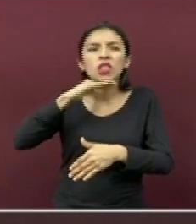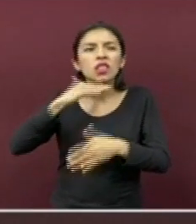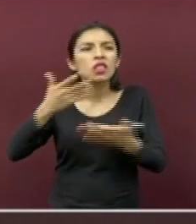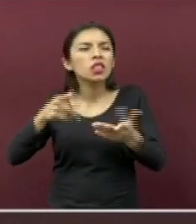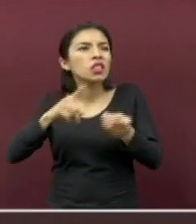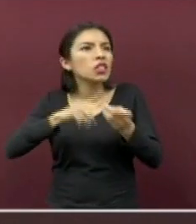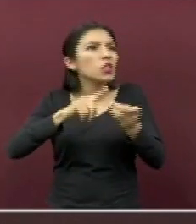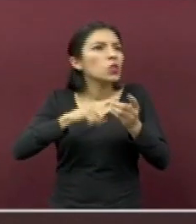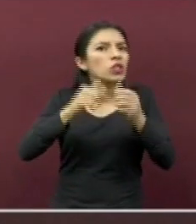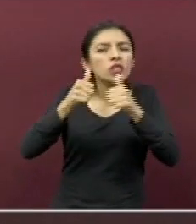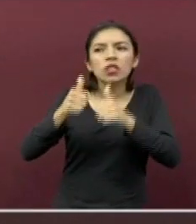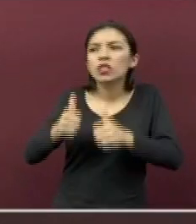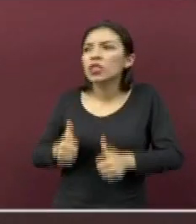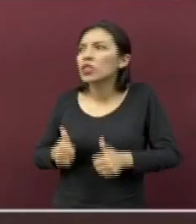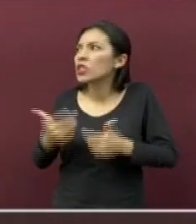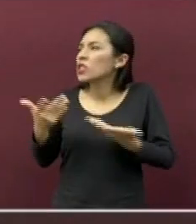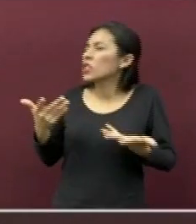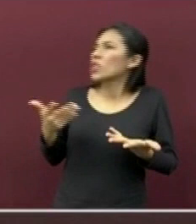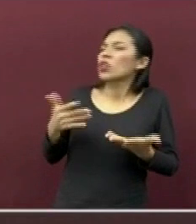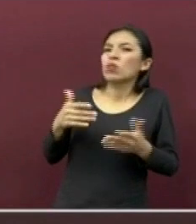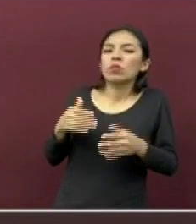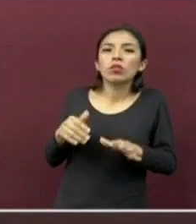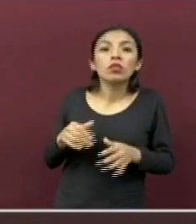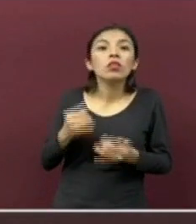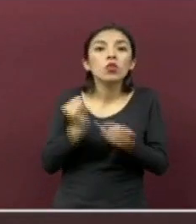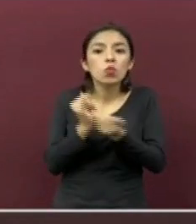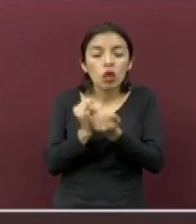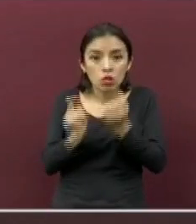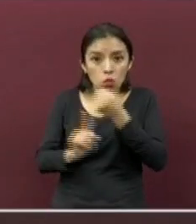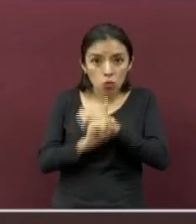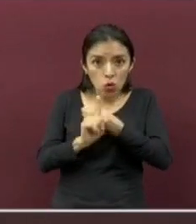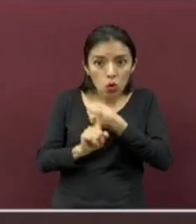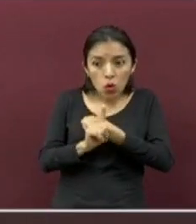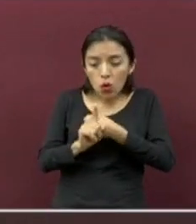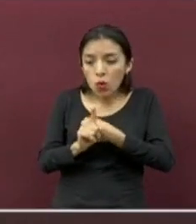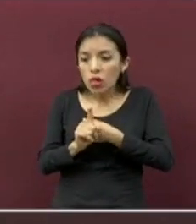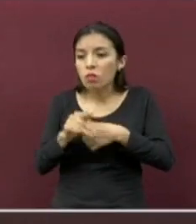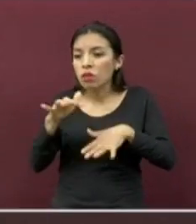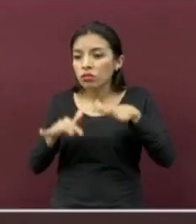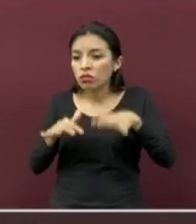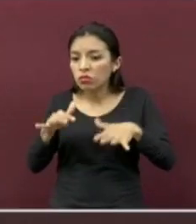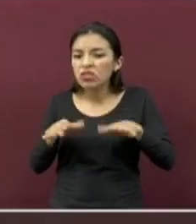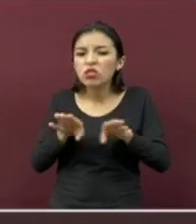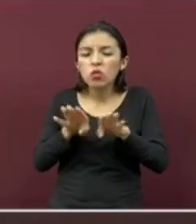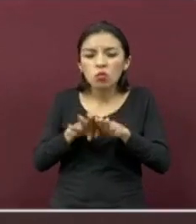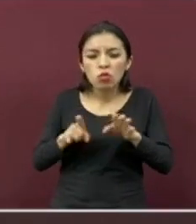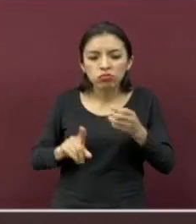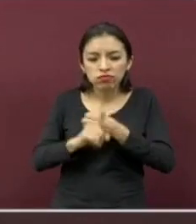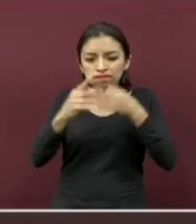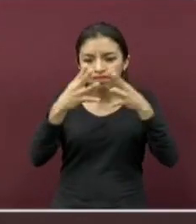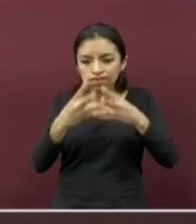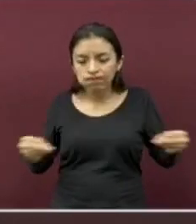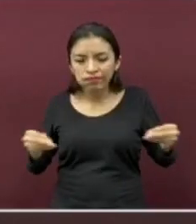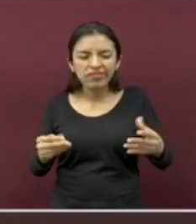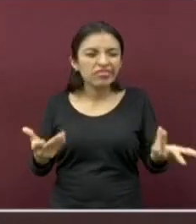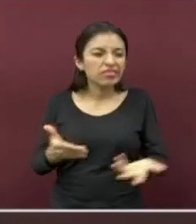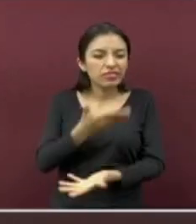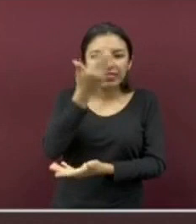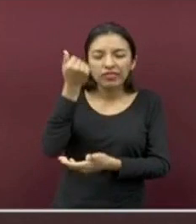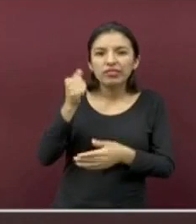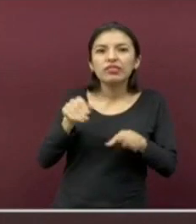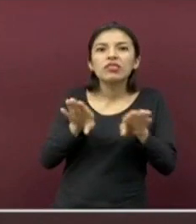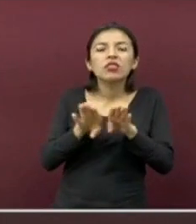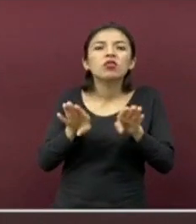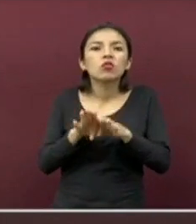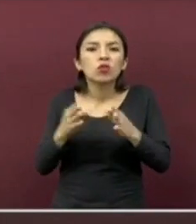para la resolución de problemas sencillos de la vida cotidiana. El objetivo de esta celebración